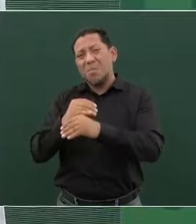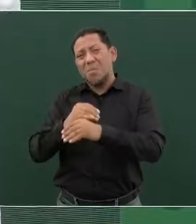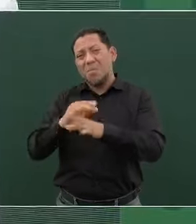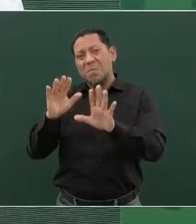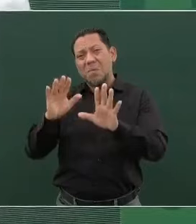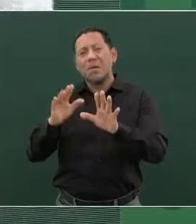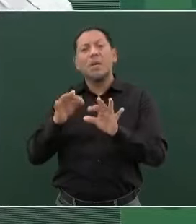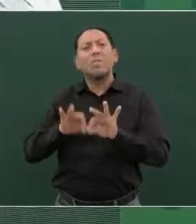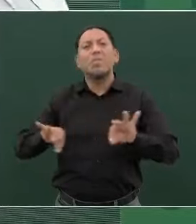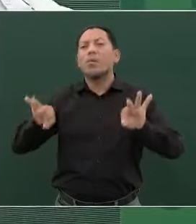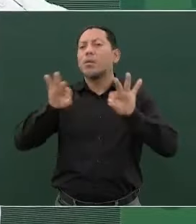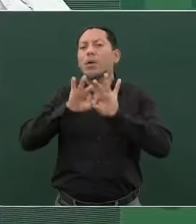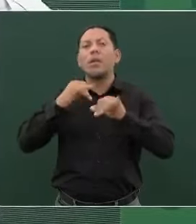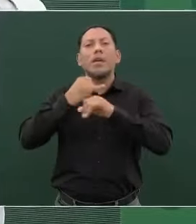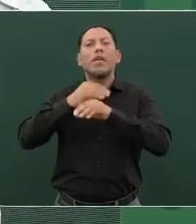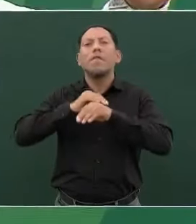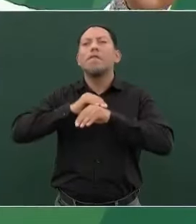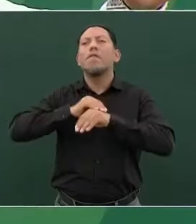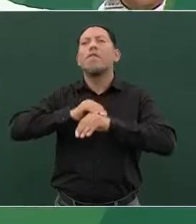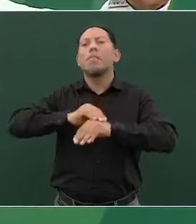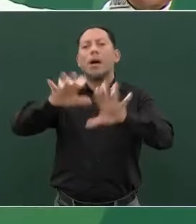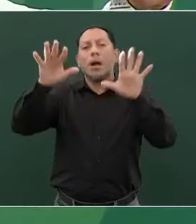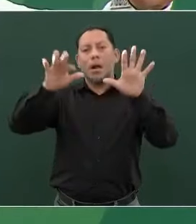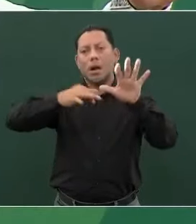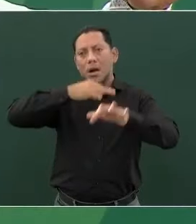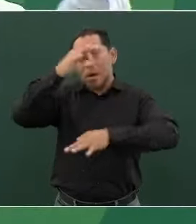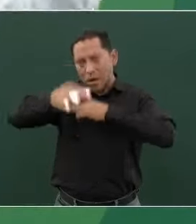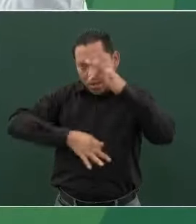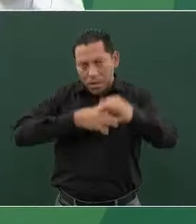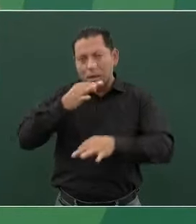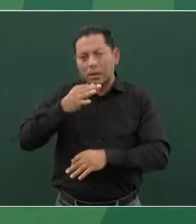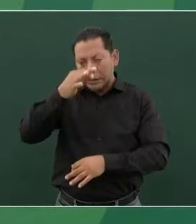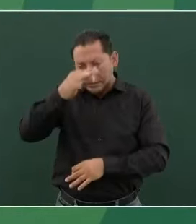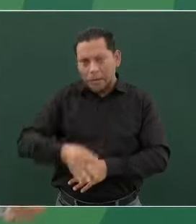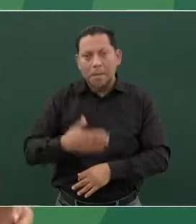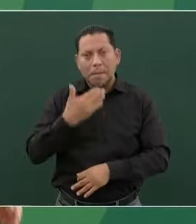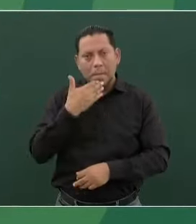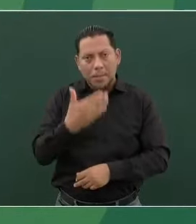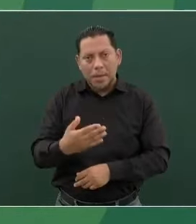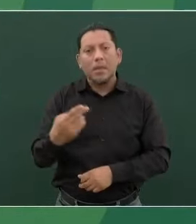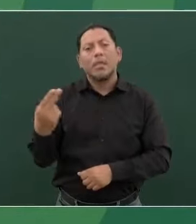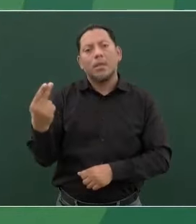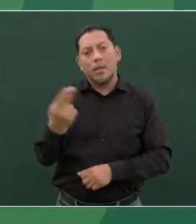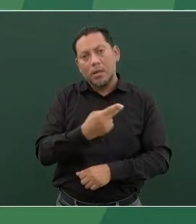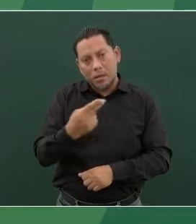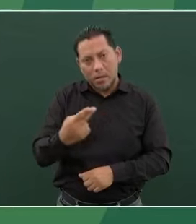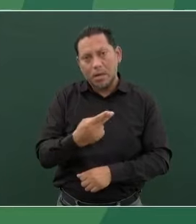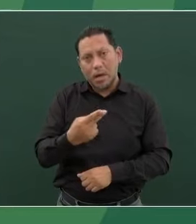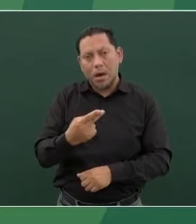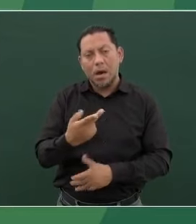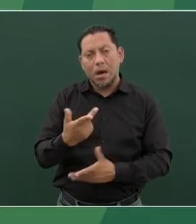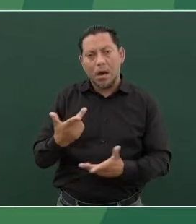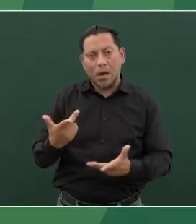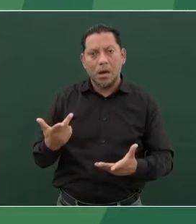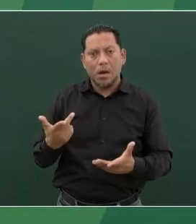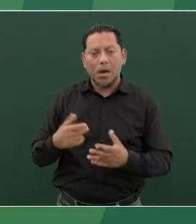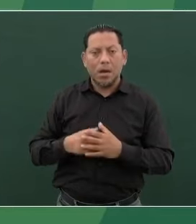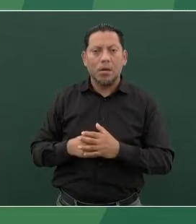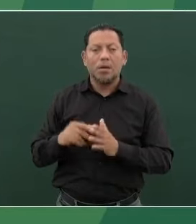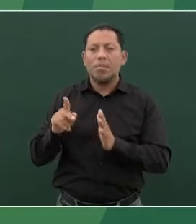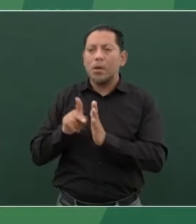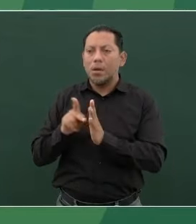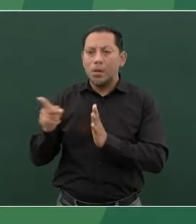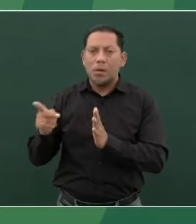es nada más informar, informar, informar, informar y que los medios, porque